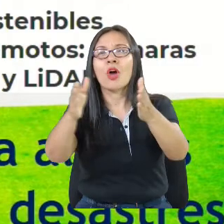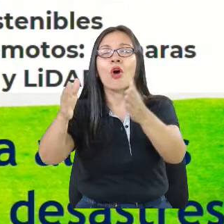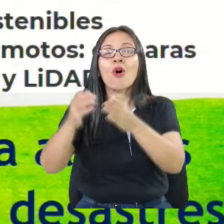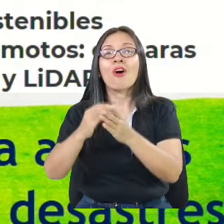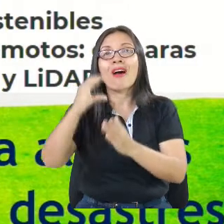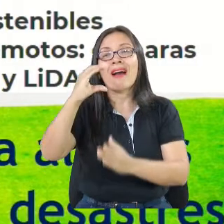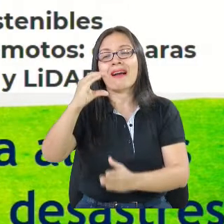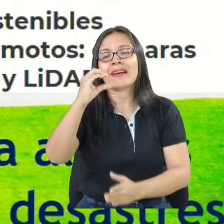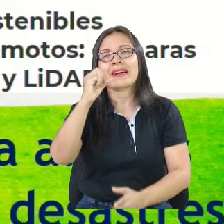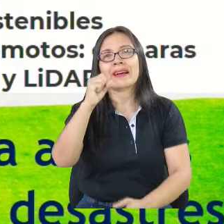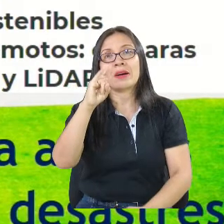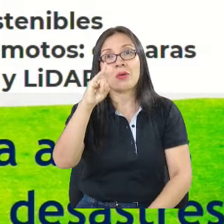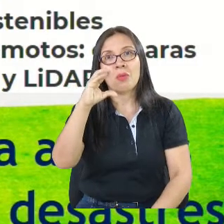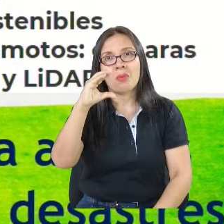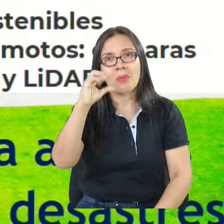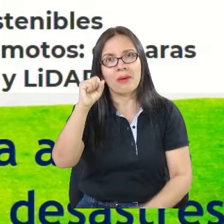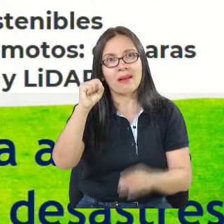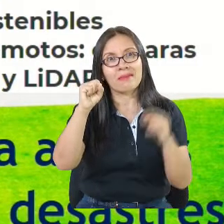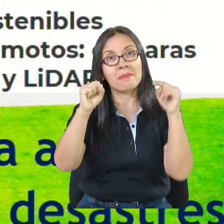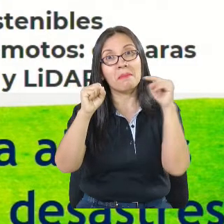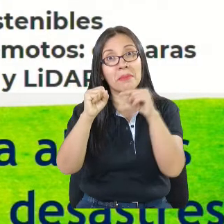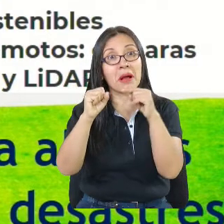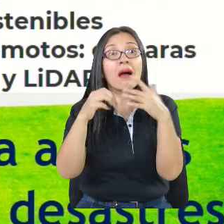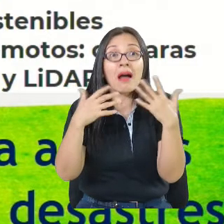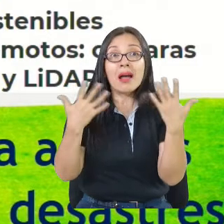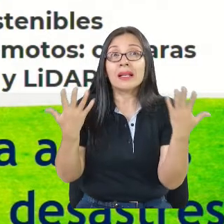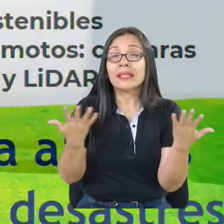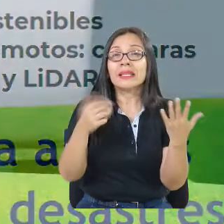y precisamente están realizando el monitoreo.